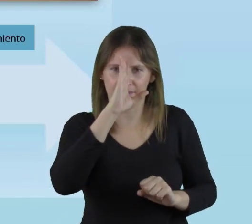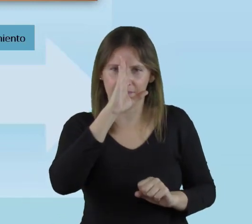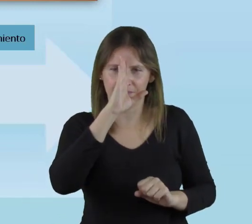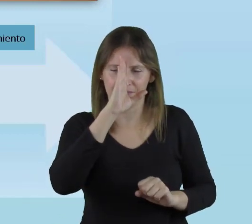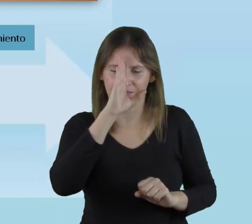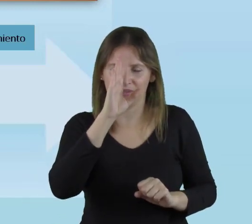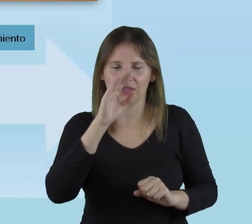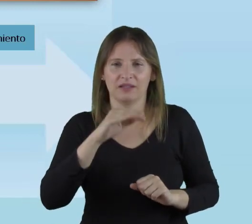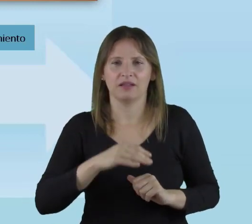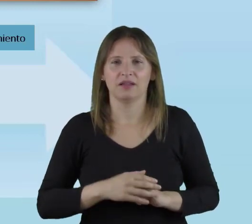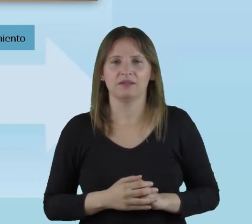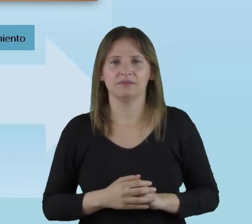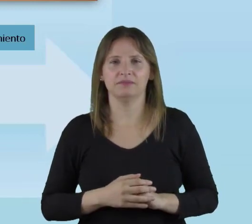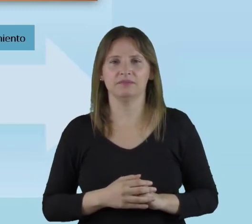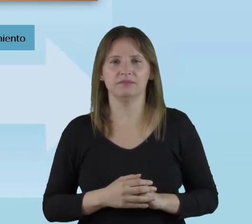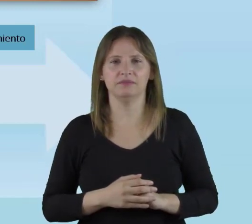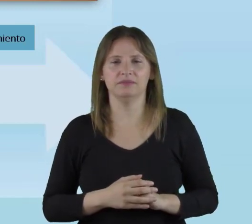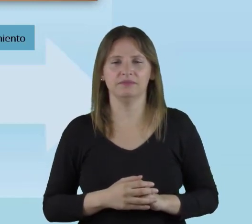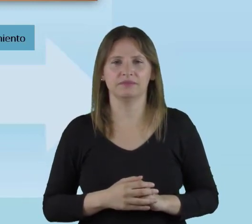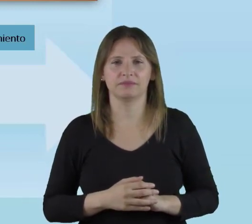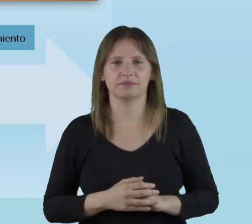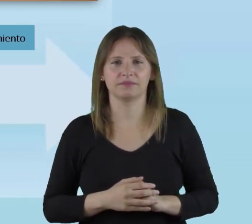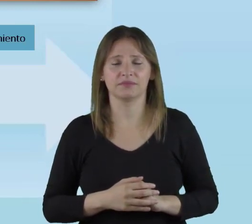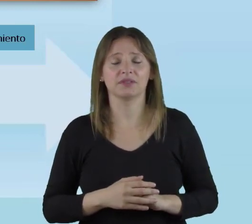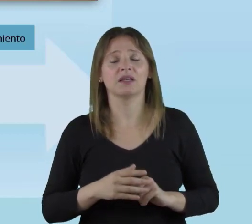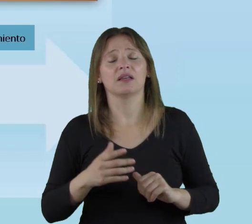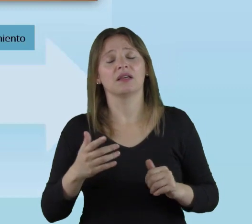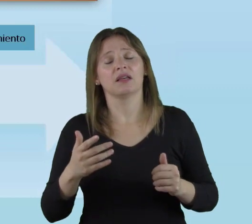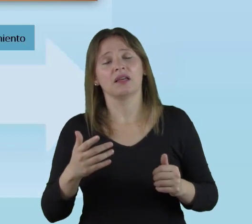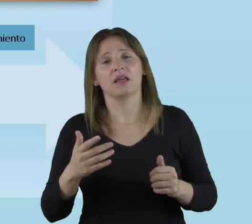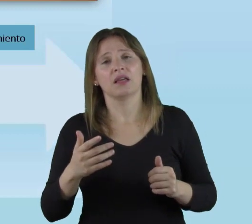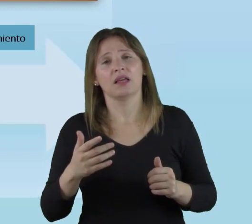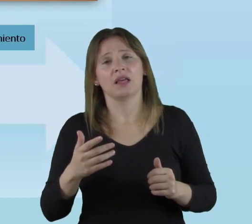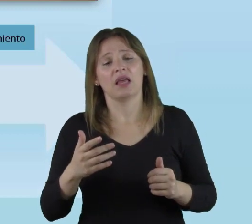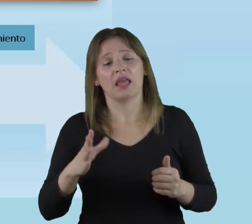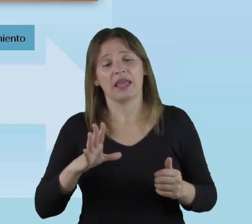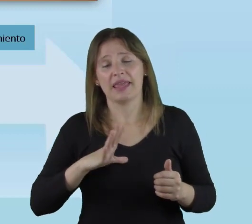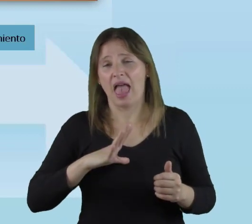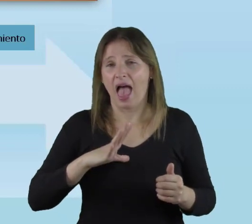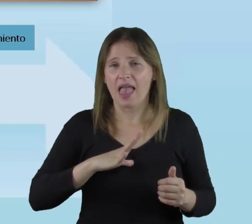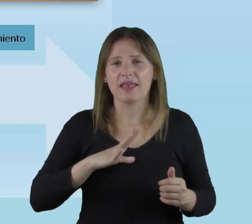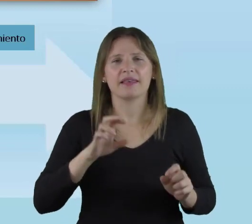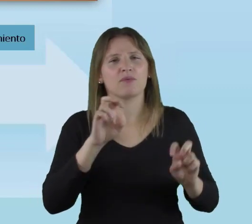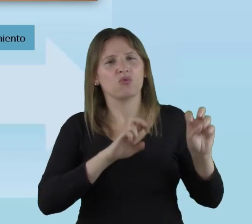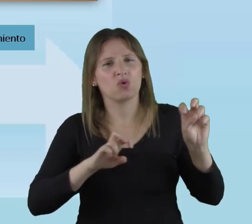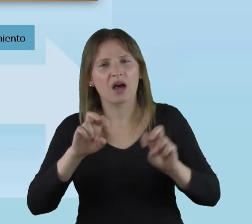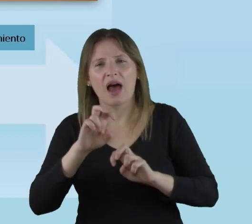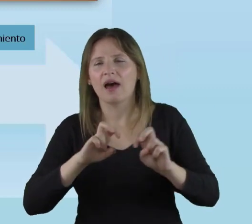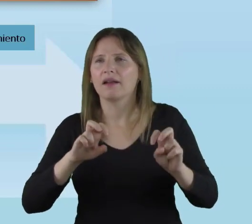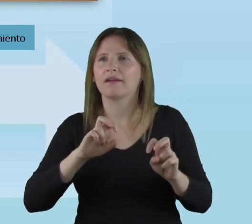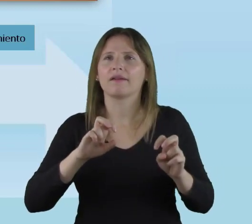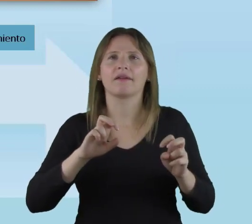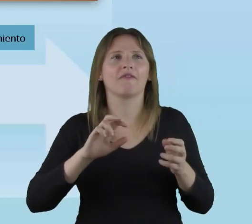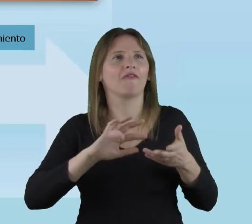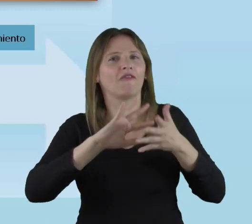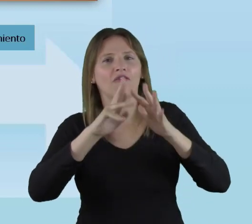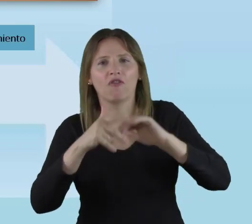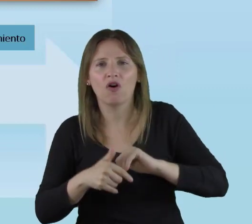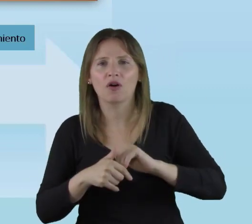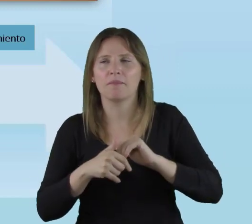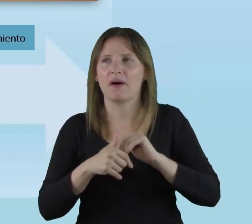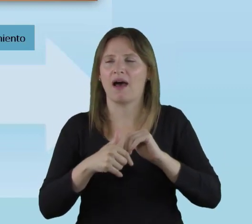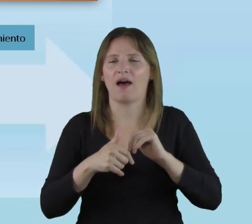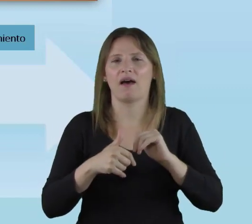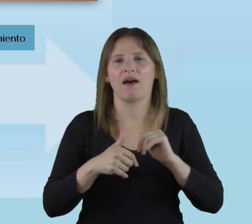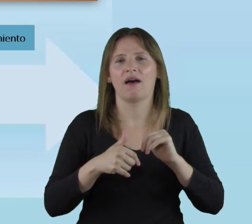aprendan. Y es acá, es buscar universalizar,